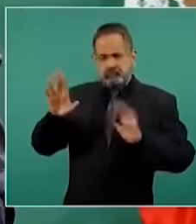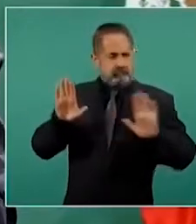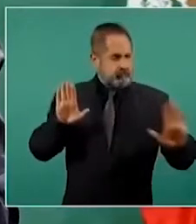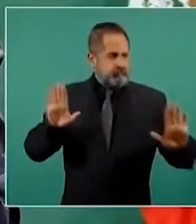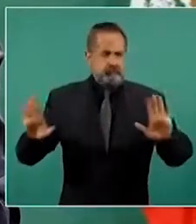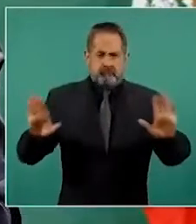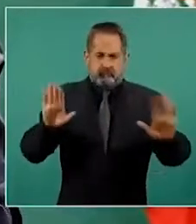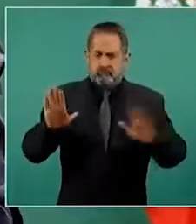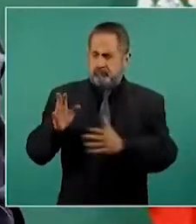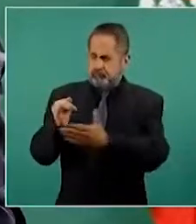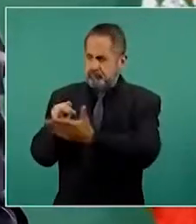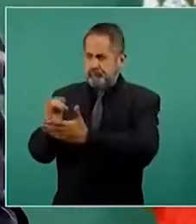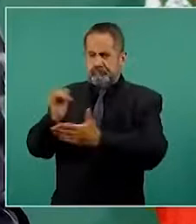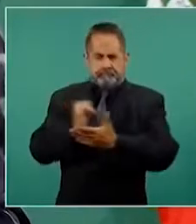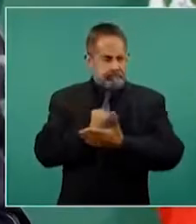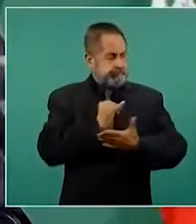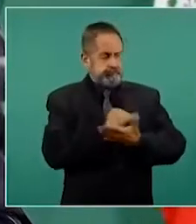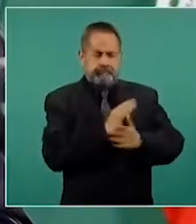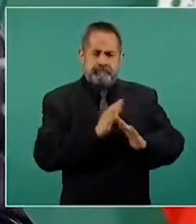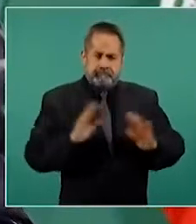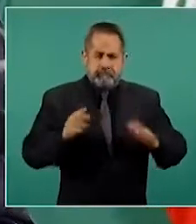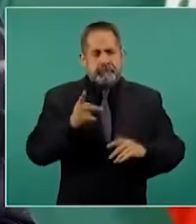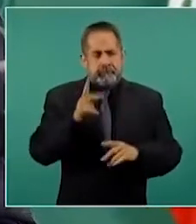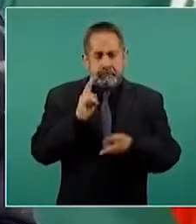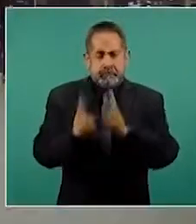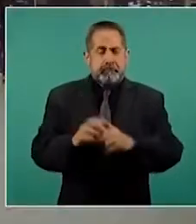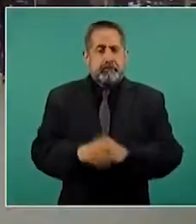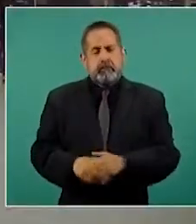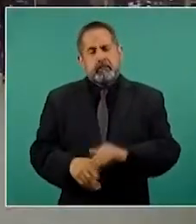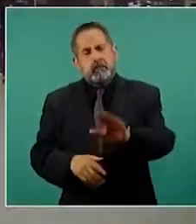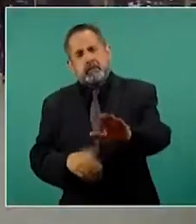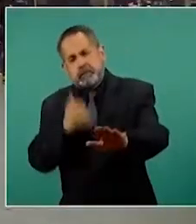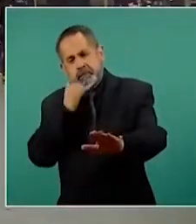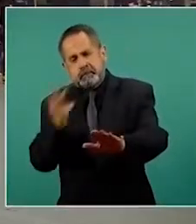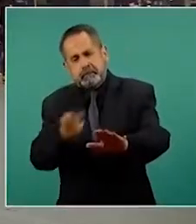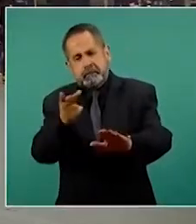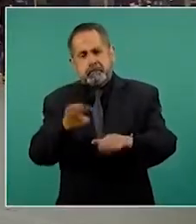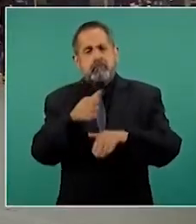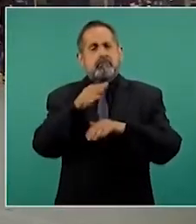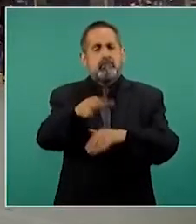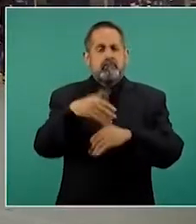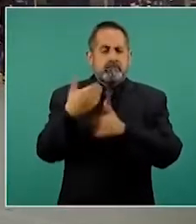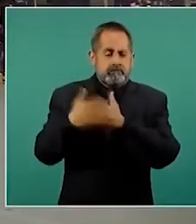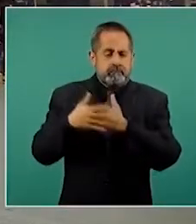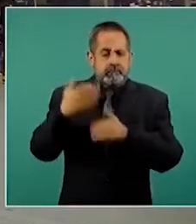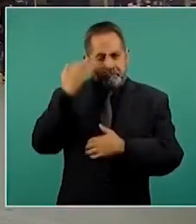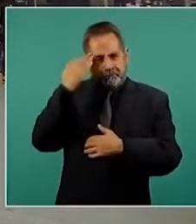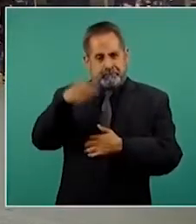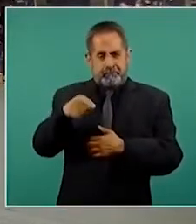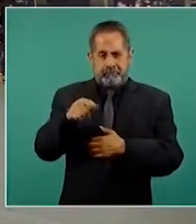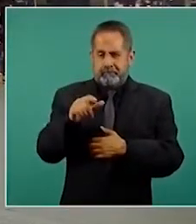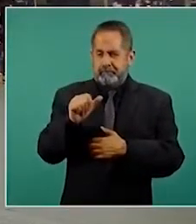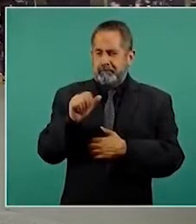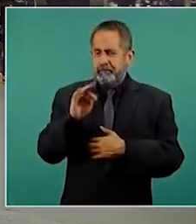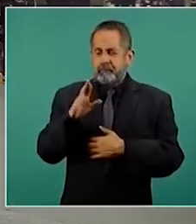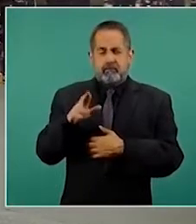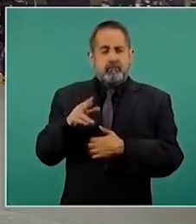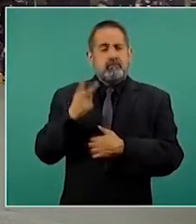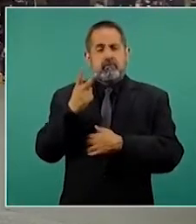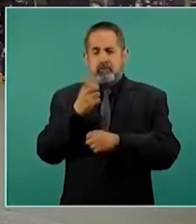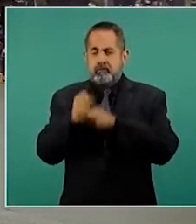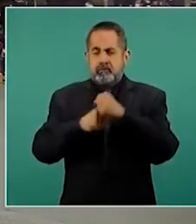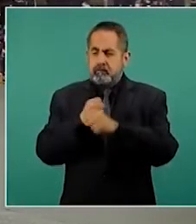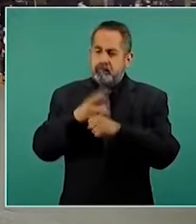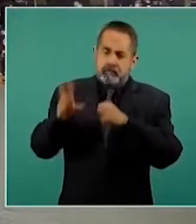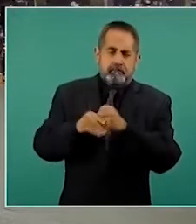pero son temas que sí tratamos. Presidente, ¿tocaron el tema sobre la ampliación del periodo del presidente de la Corte recientemente